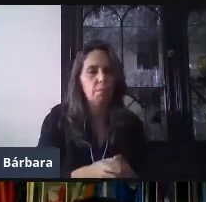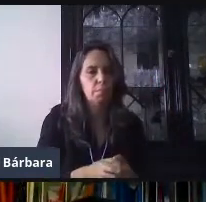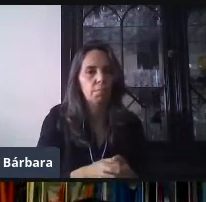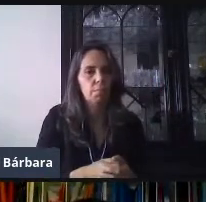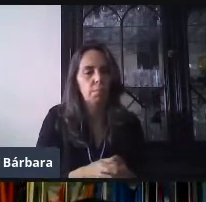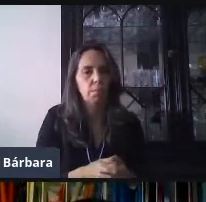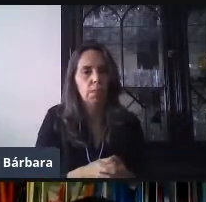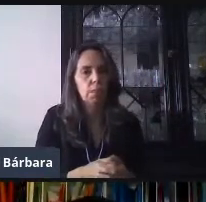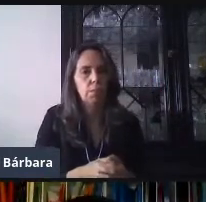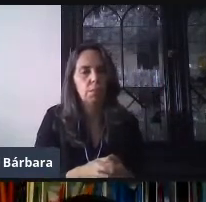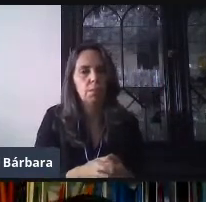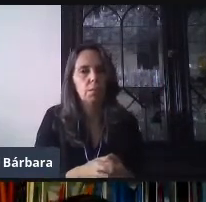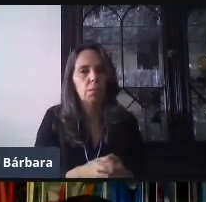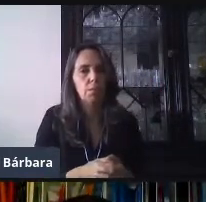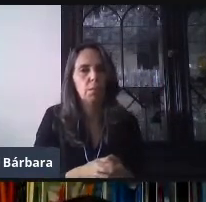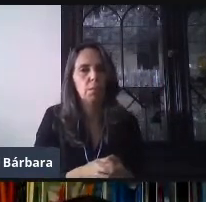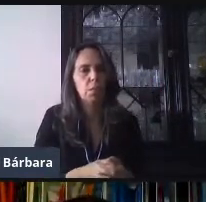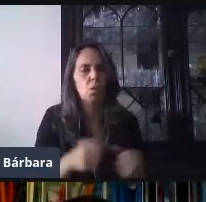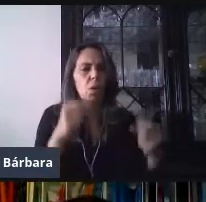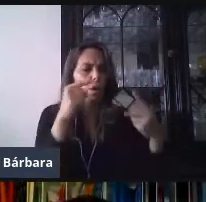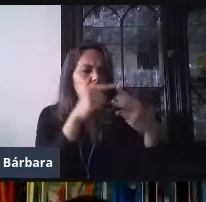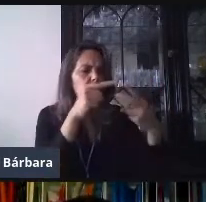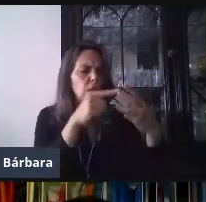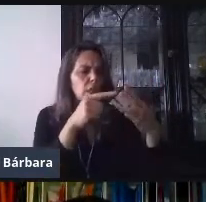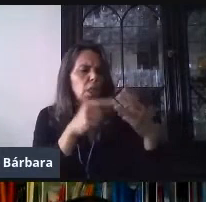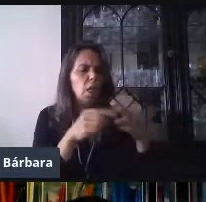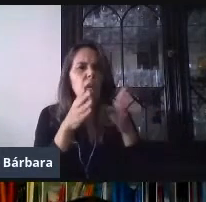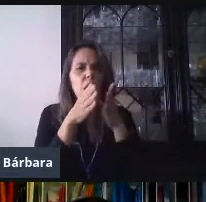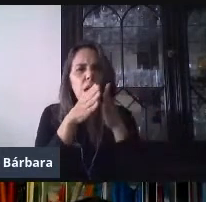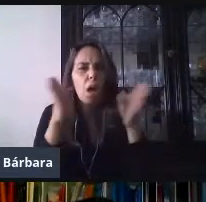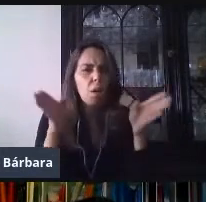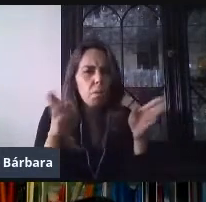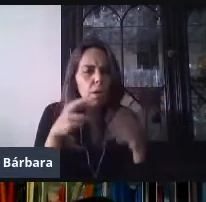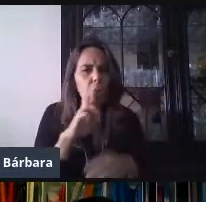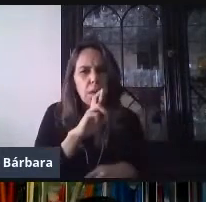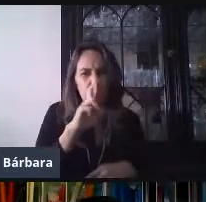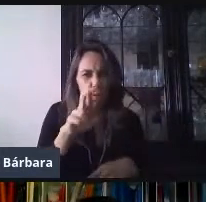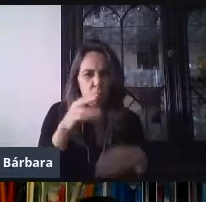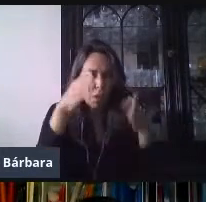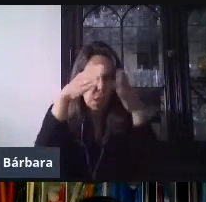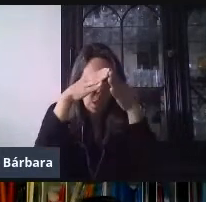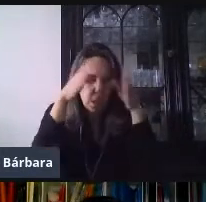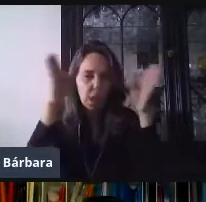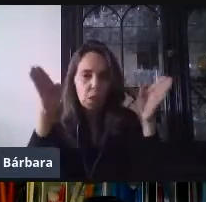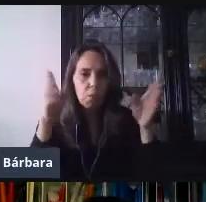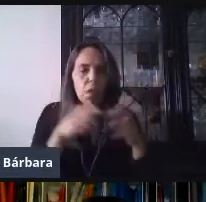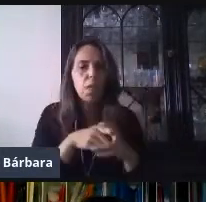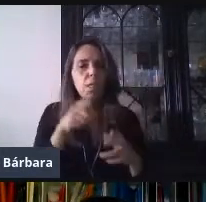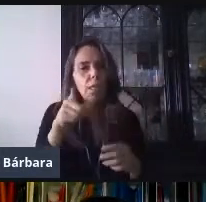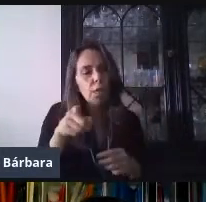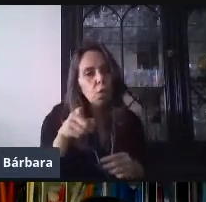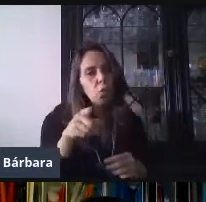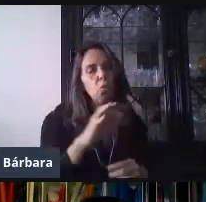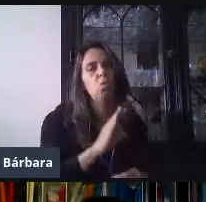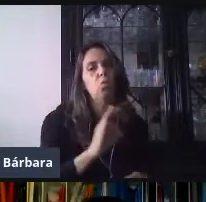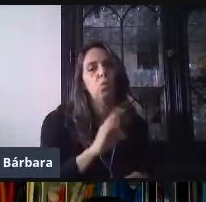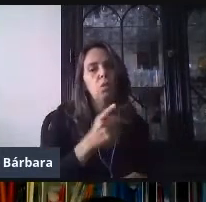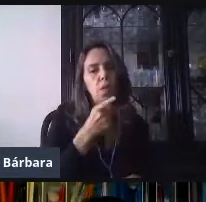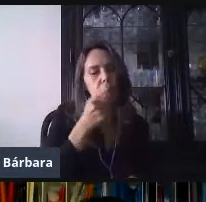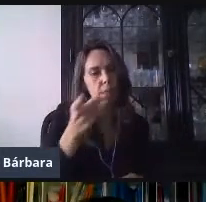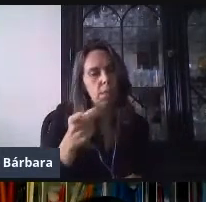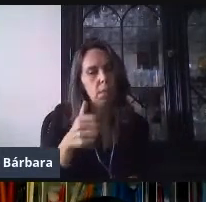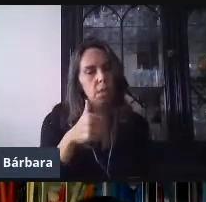caso, ¿qué consideraciones tenemos que tener para respuestas abiertas? Tenemos que considerar el uso de mayúsculas, signos de portugación y